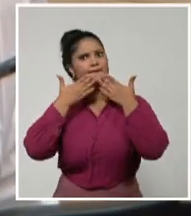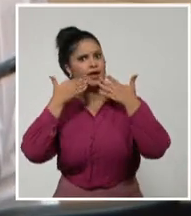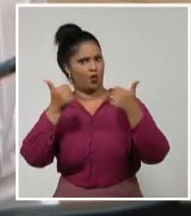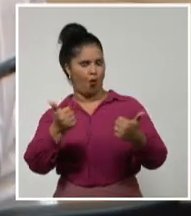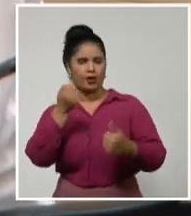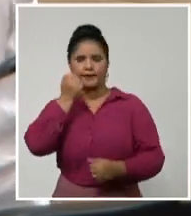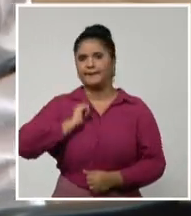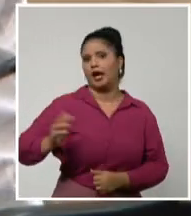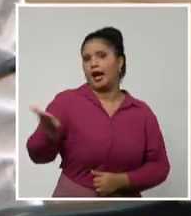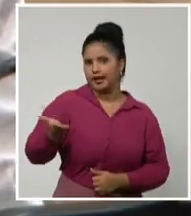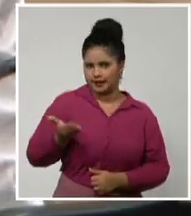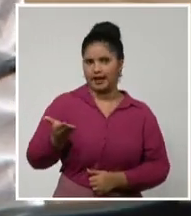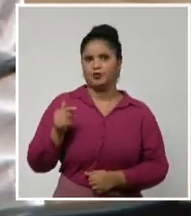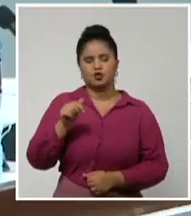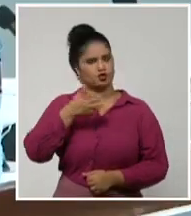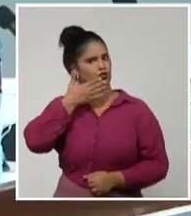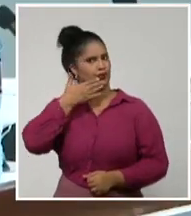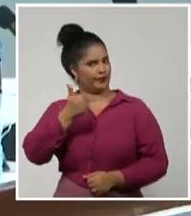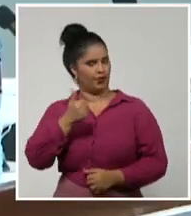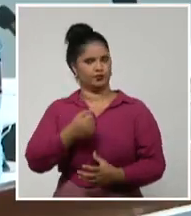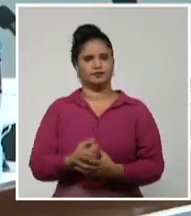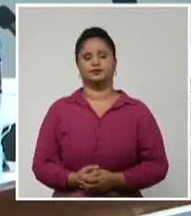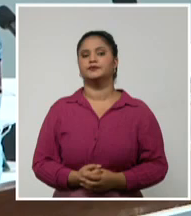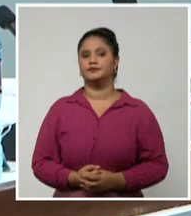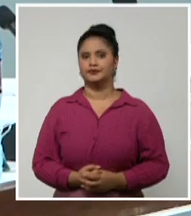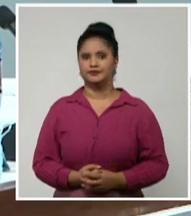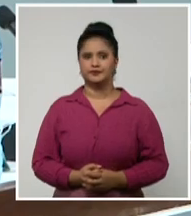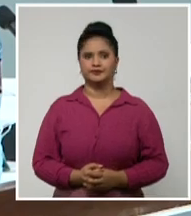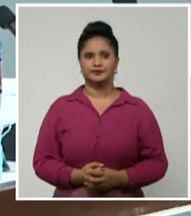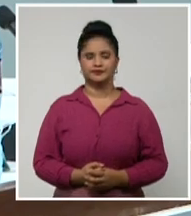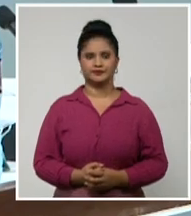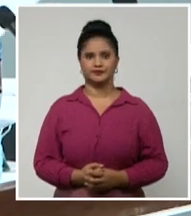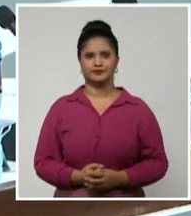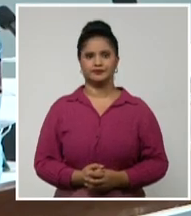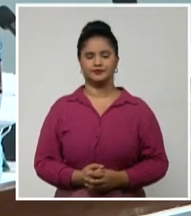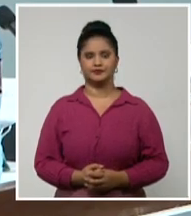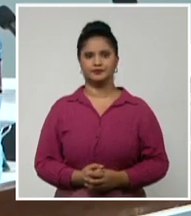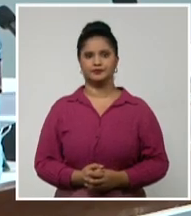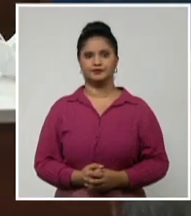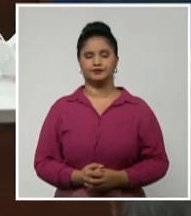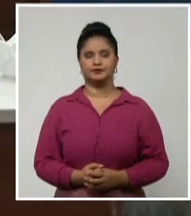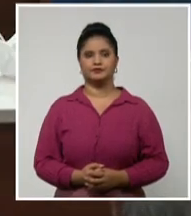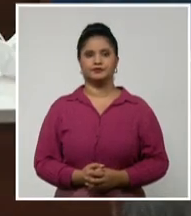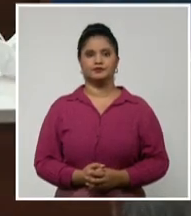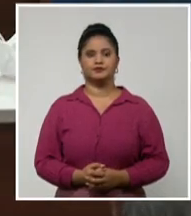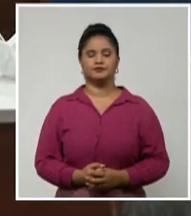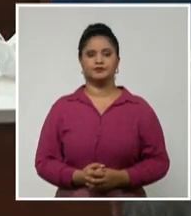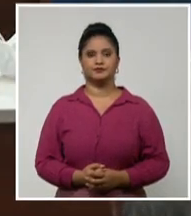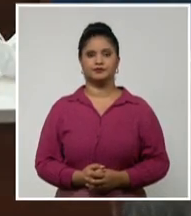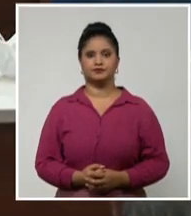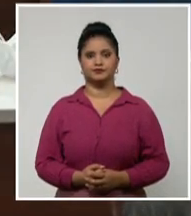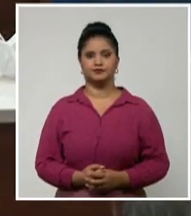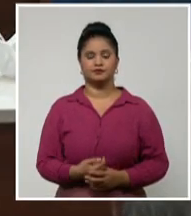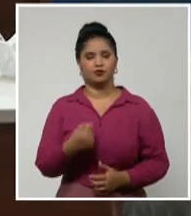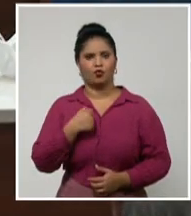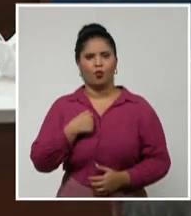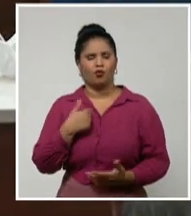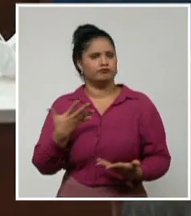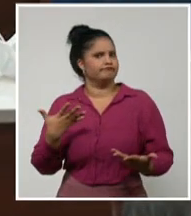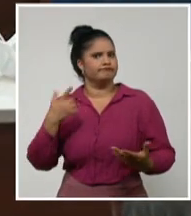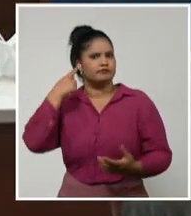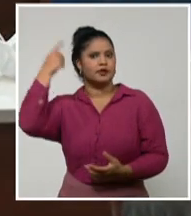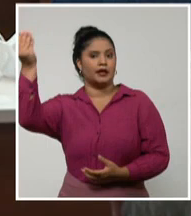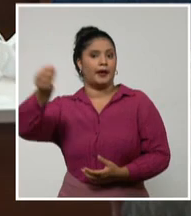recursos, más problemas hay. Y yo creo que hoy la responsabilidad que tenemos los